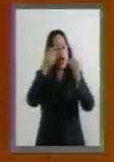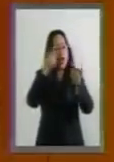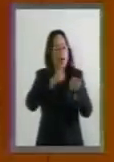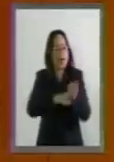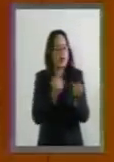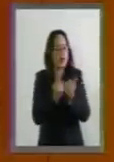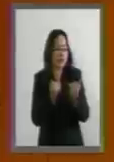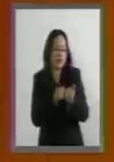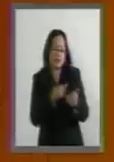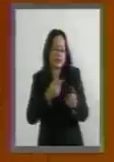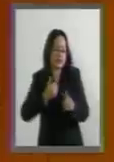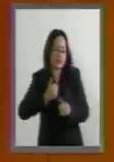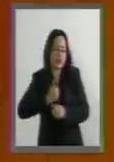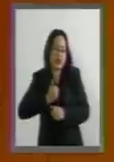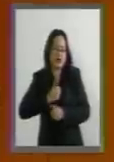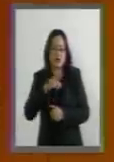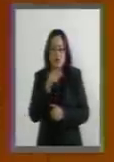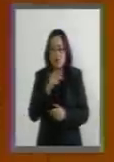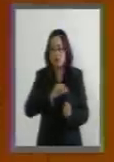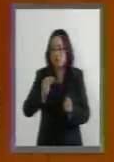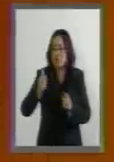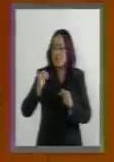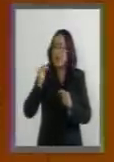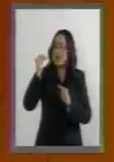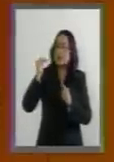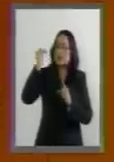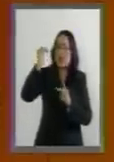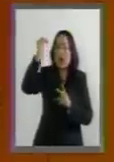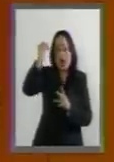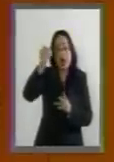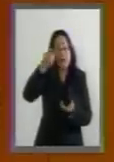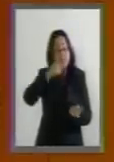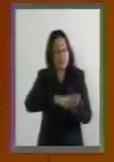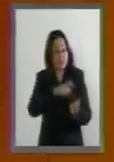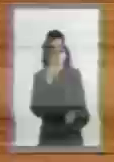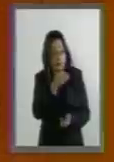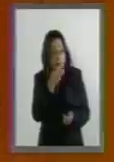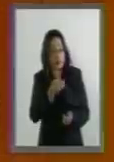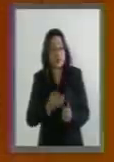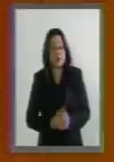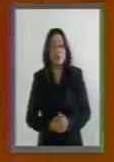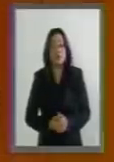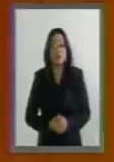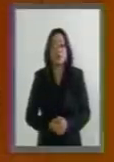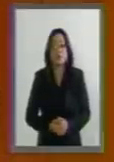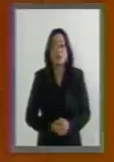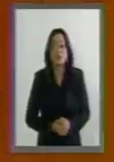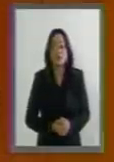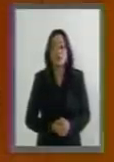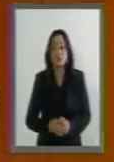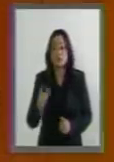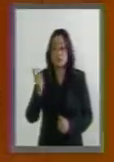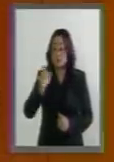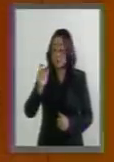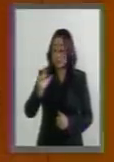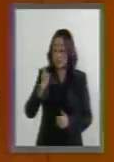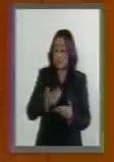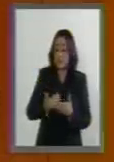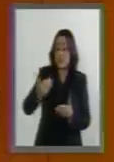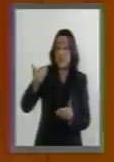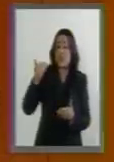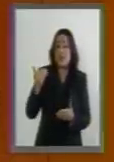mexicanos que están bajo sueldos ínfimos. Cuando se cambió